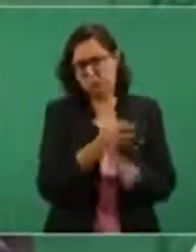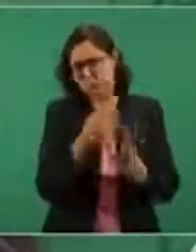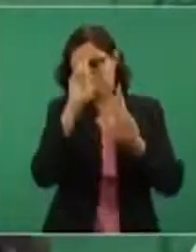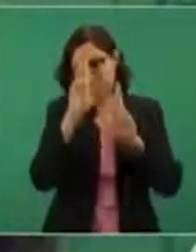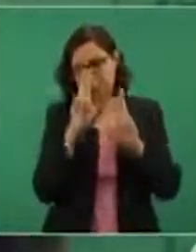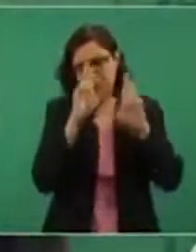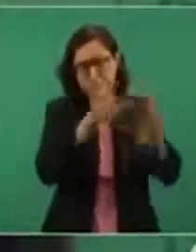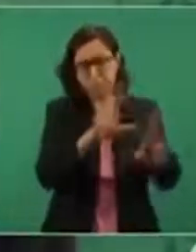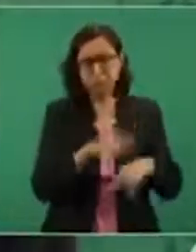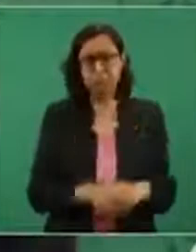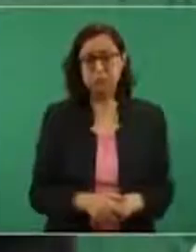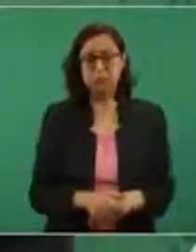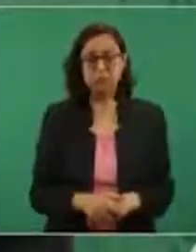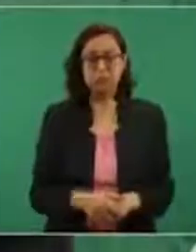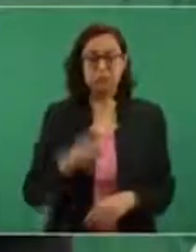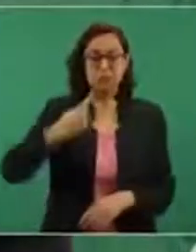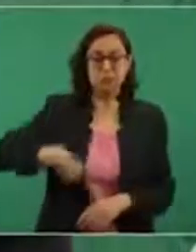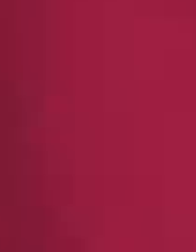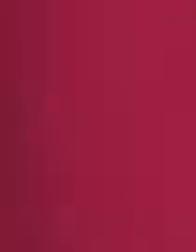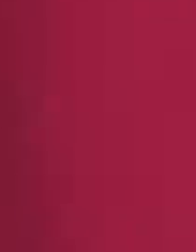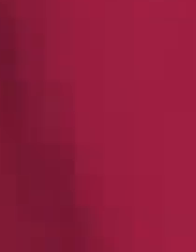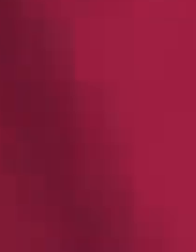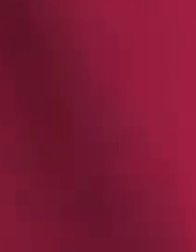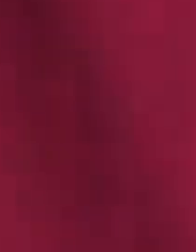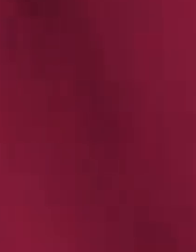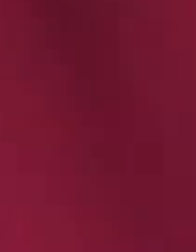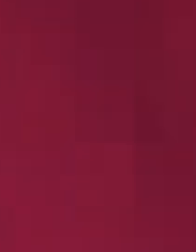Luchamos por una democracia.